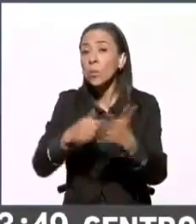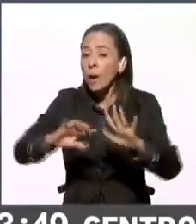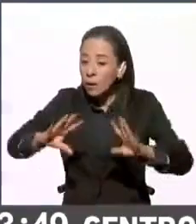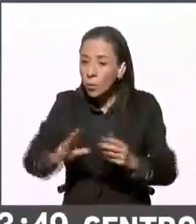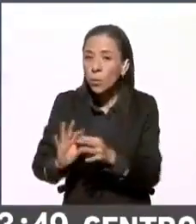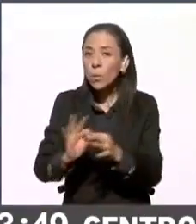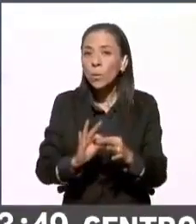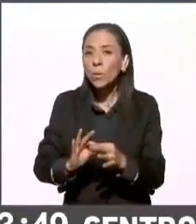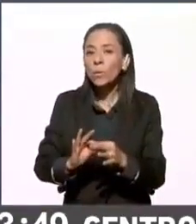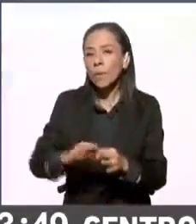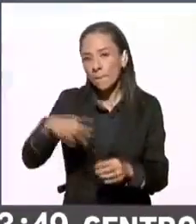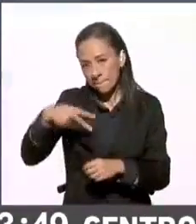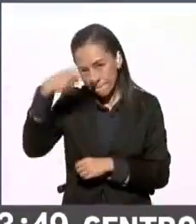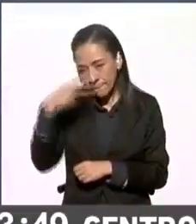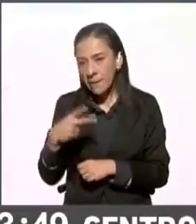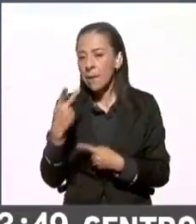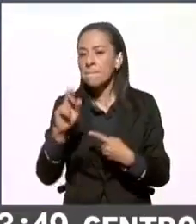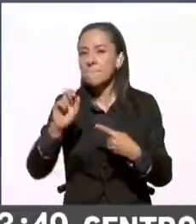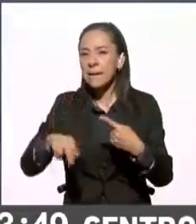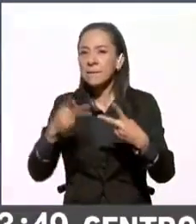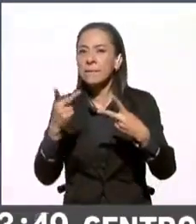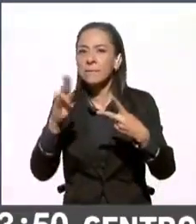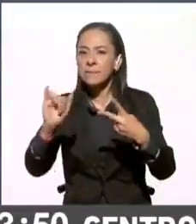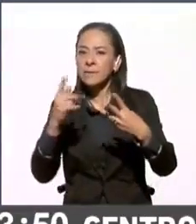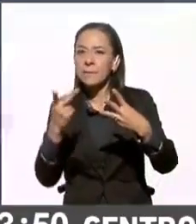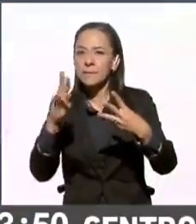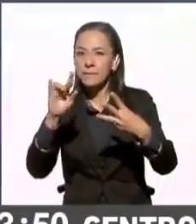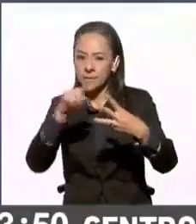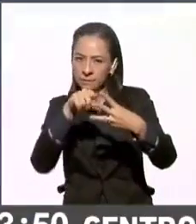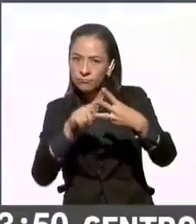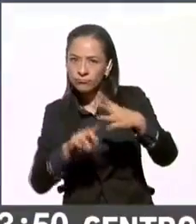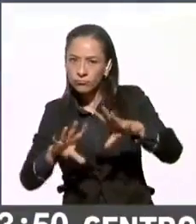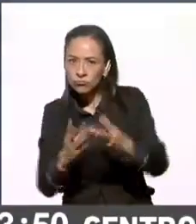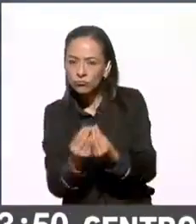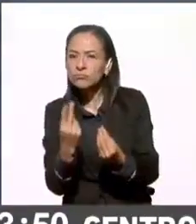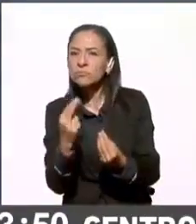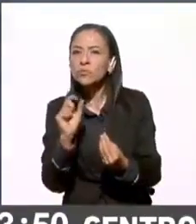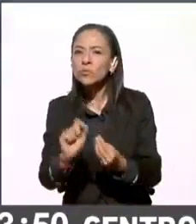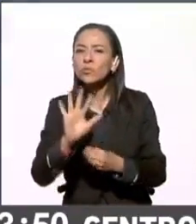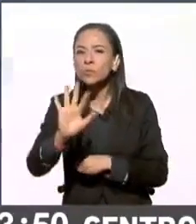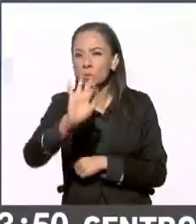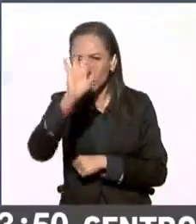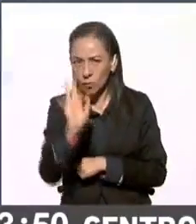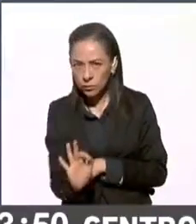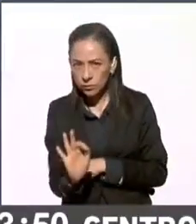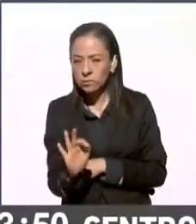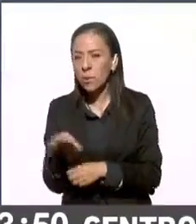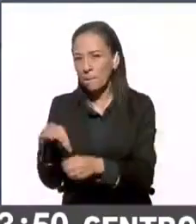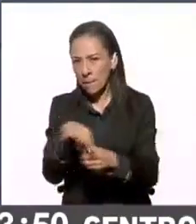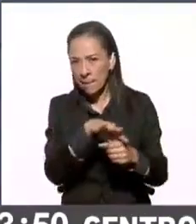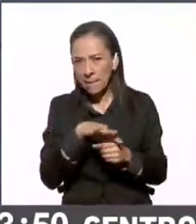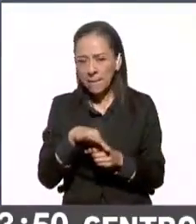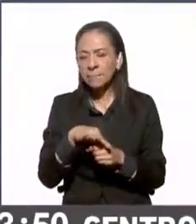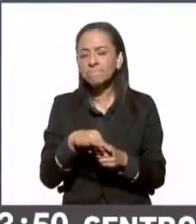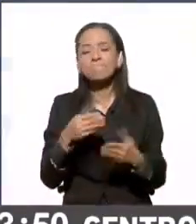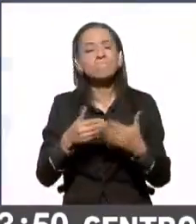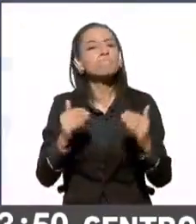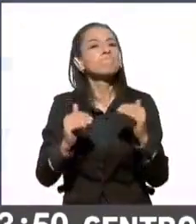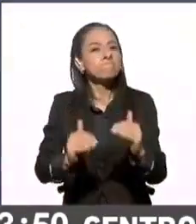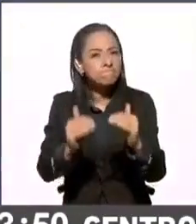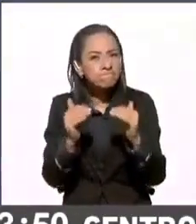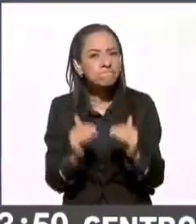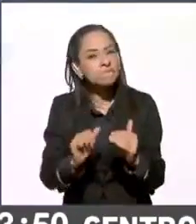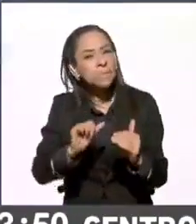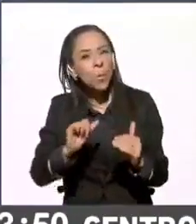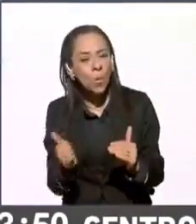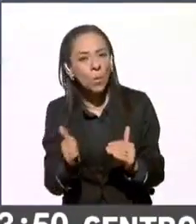México conformada entre el PAN, PRI y PRD con un 25.5% de los votos. Ahora bien, vámonos también a las